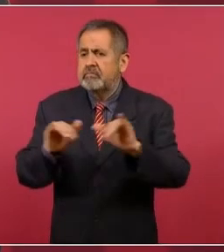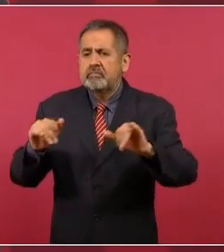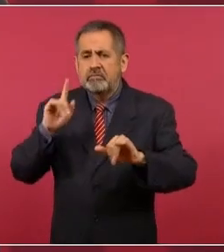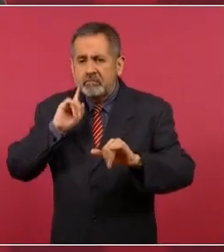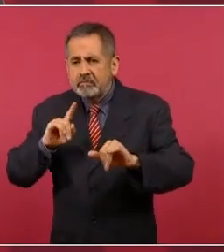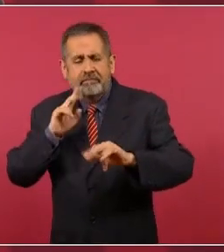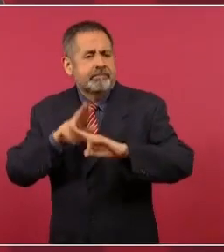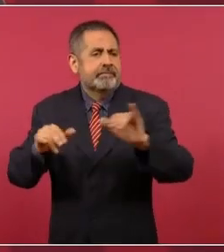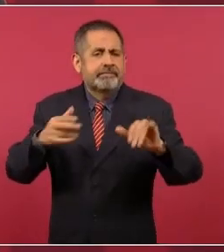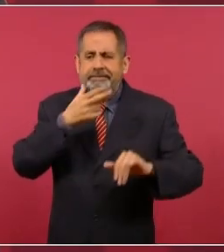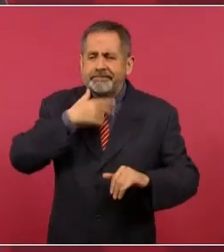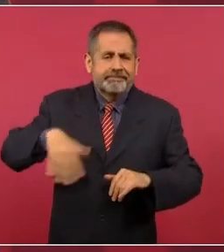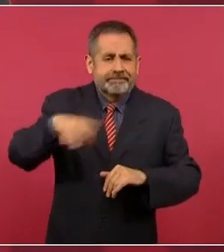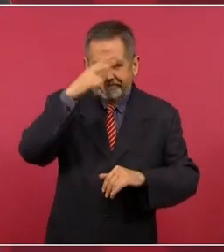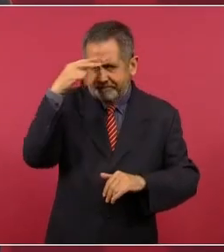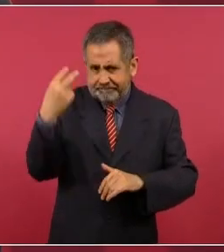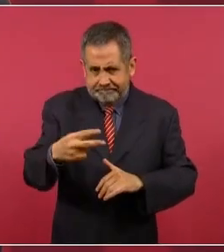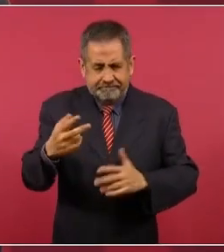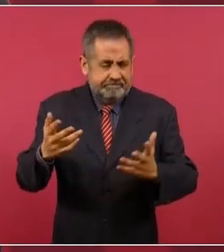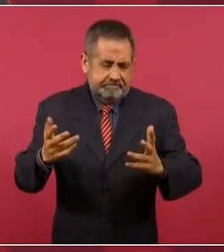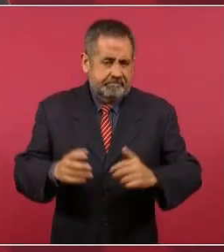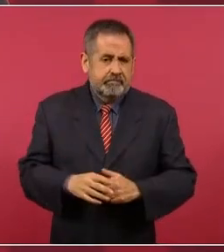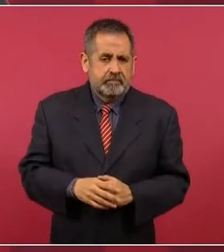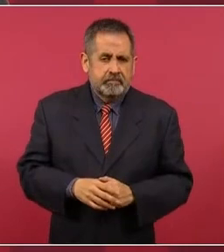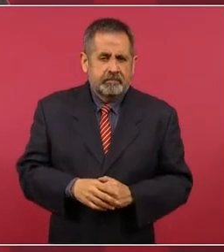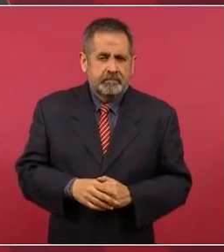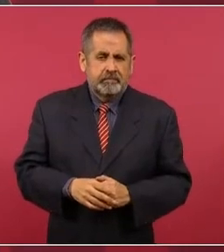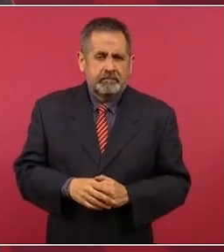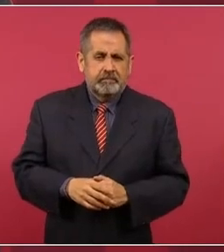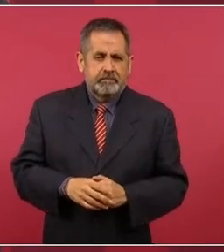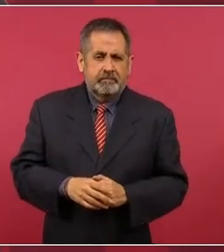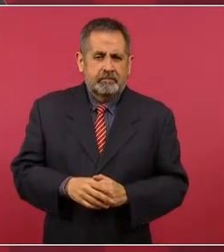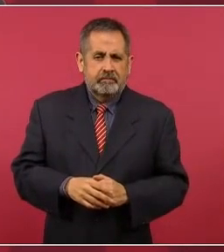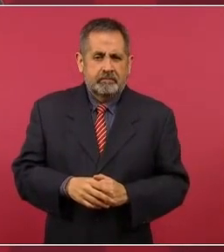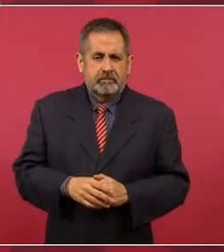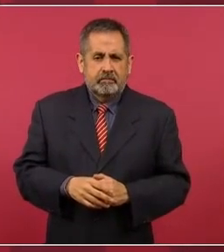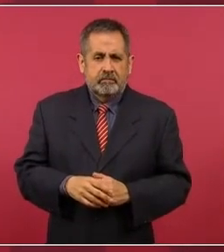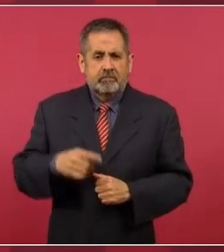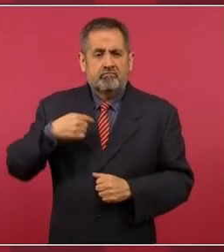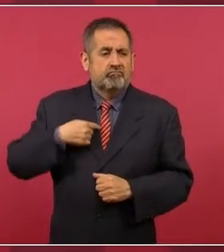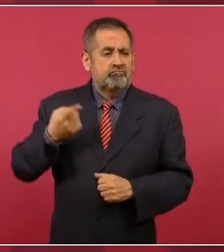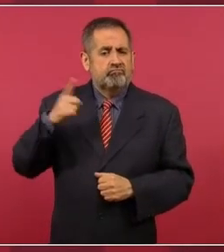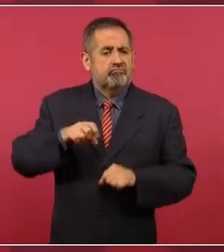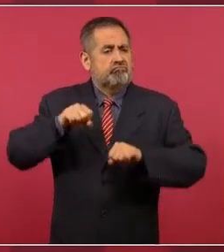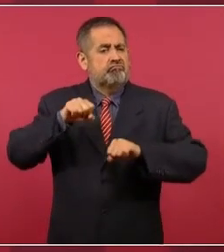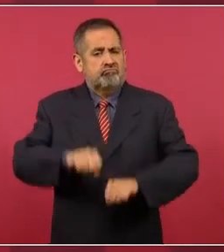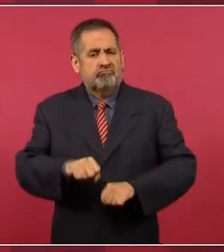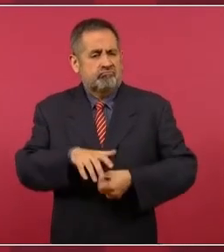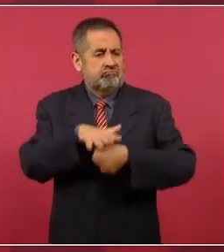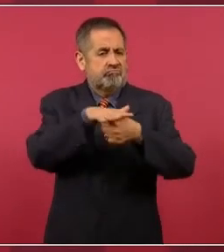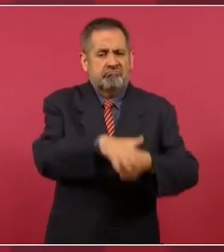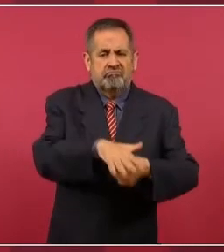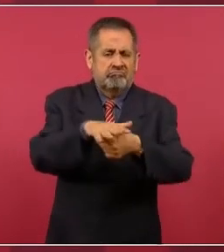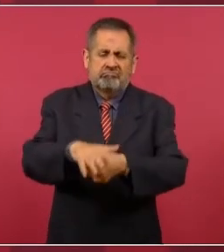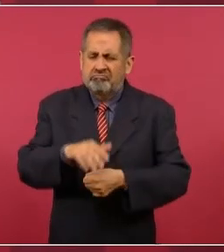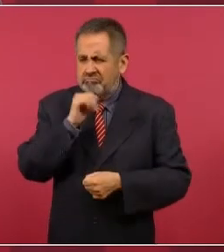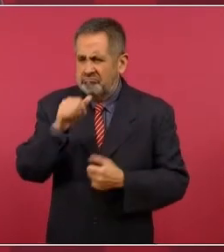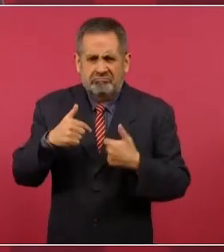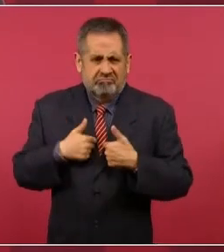y no somos autoritarios ni somos represores,